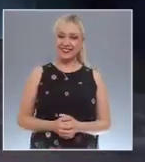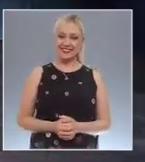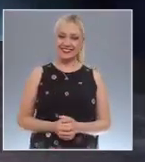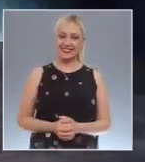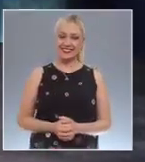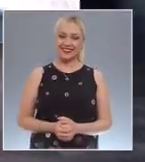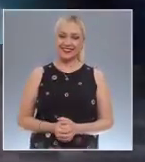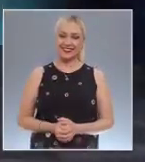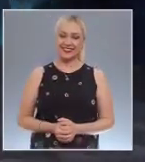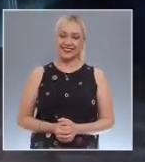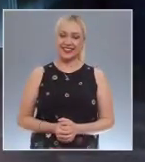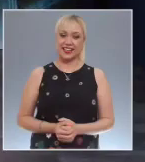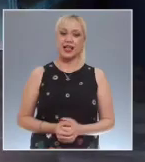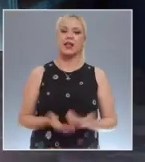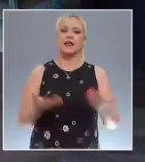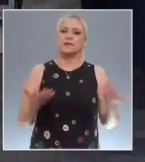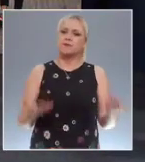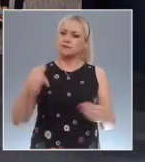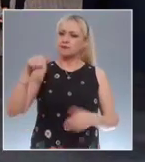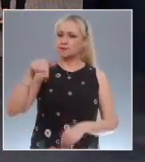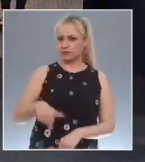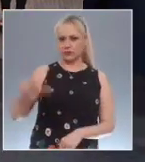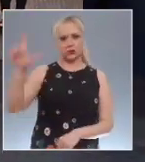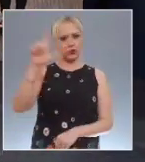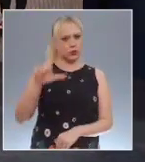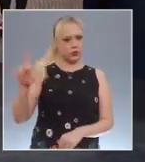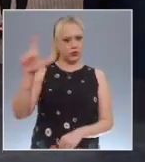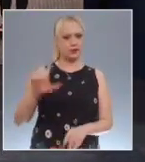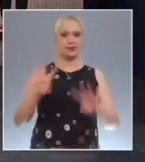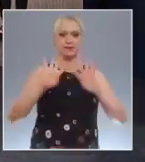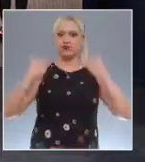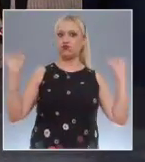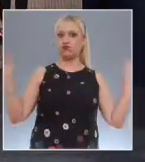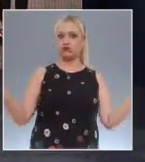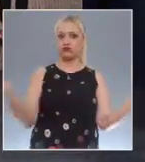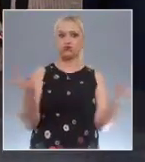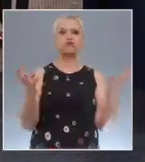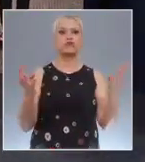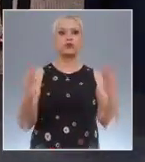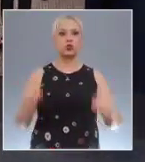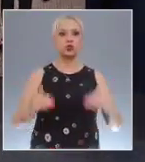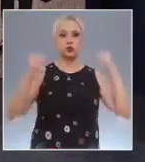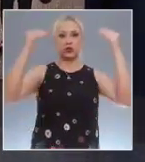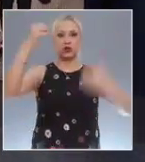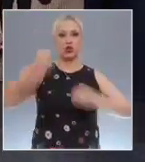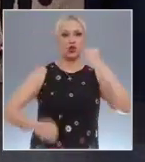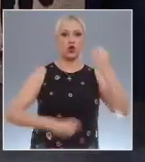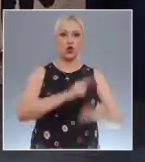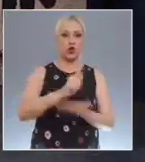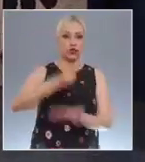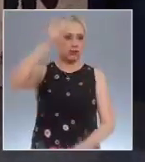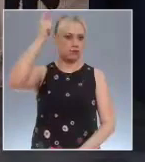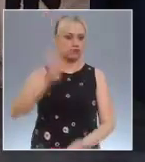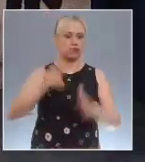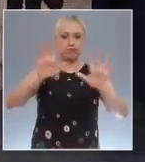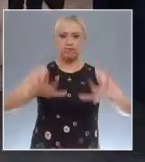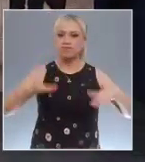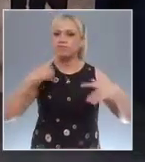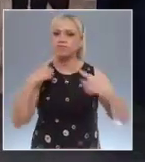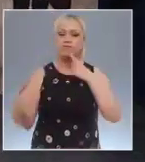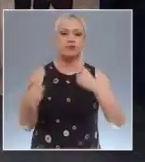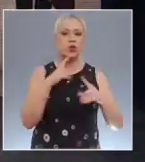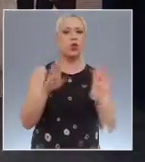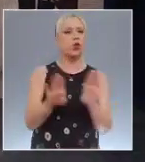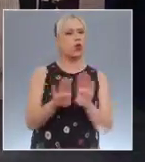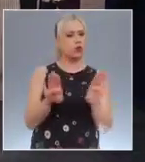En su sesión de este lunes, el Pleno de la Suprema Corte resolvió asuntos relacionados con el juicio en línea en materia civil